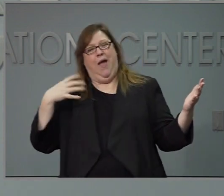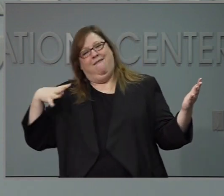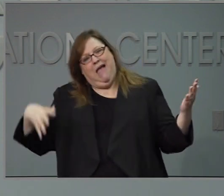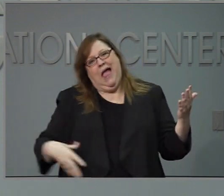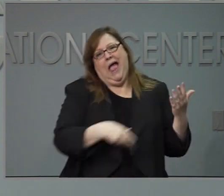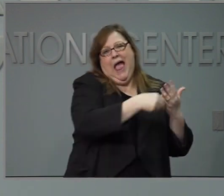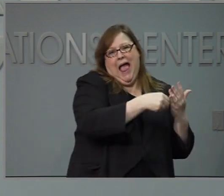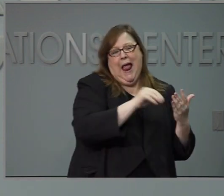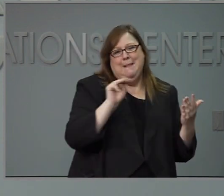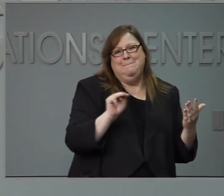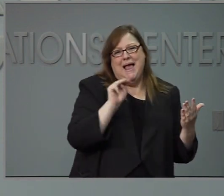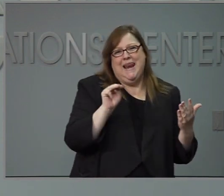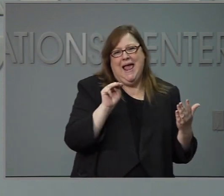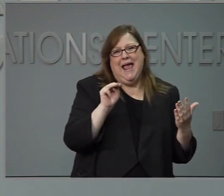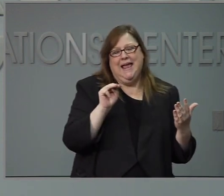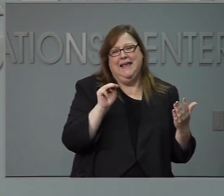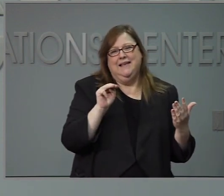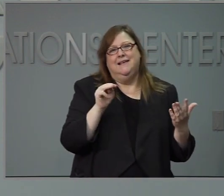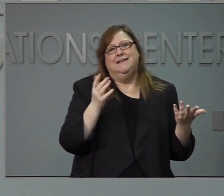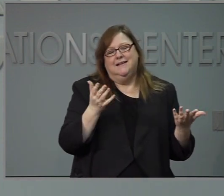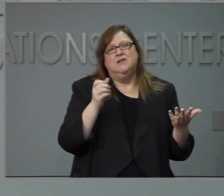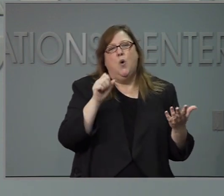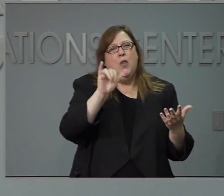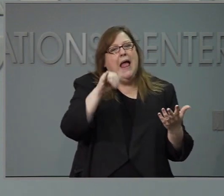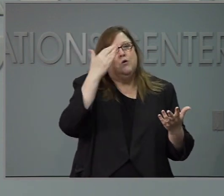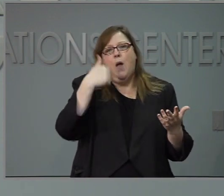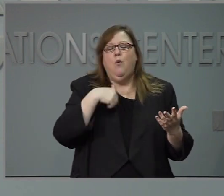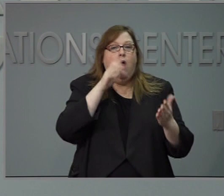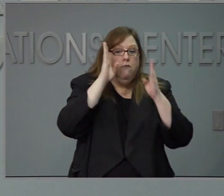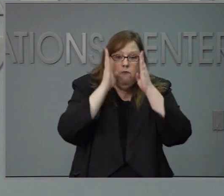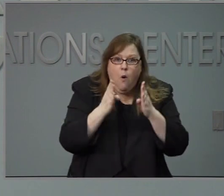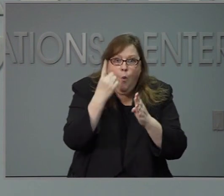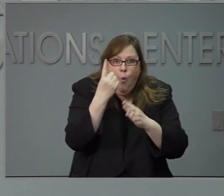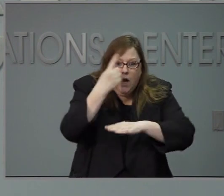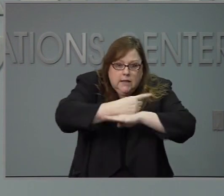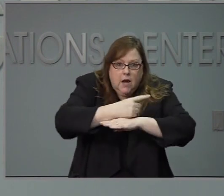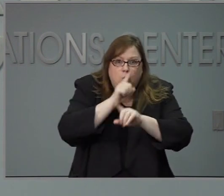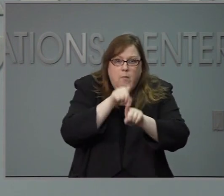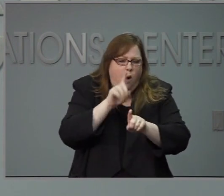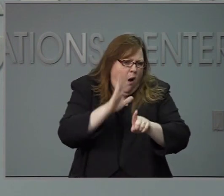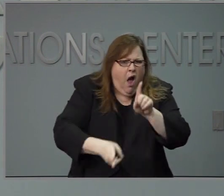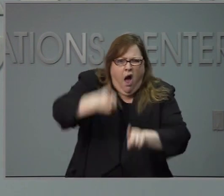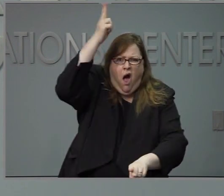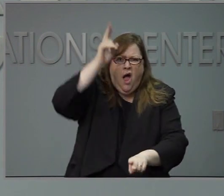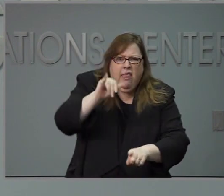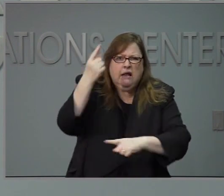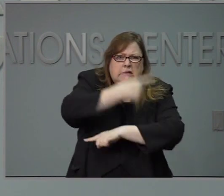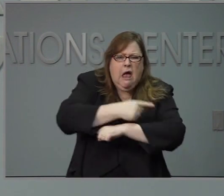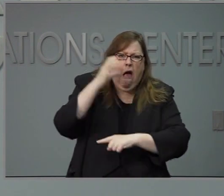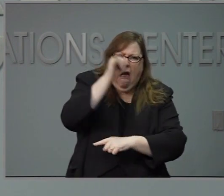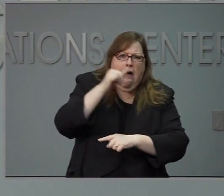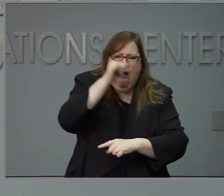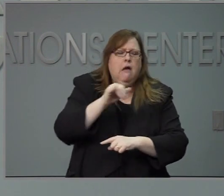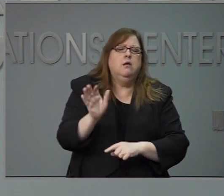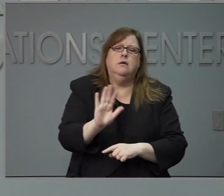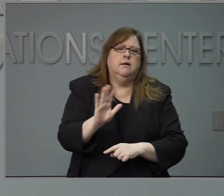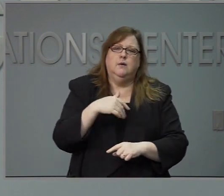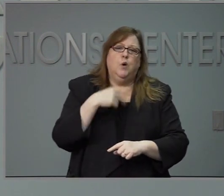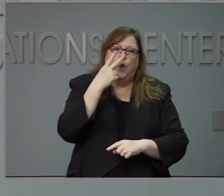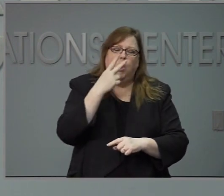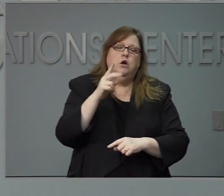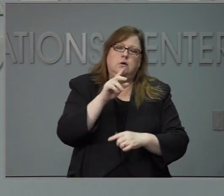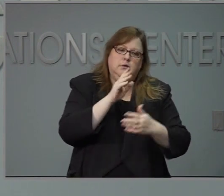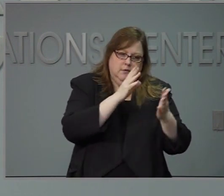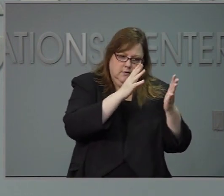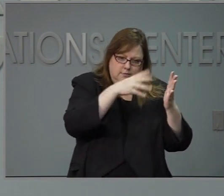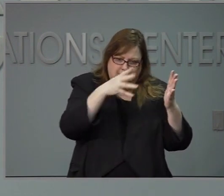lunes y es por eso que no vemos nada más un solo día de reporte estamos viendo las tendencias promedios de siete